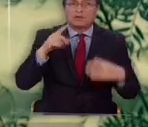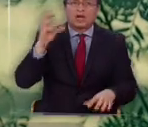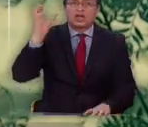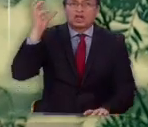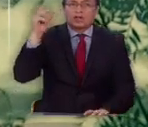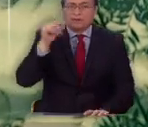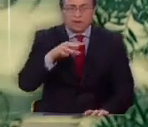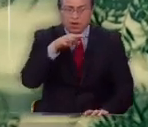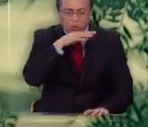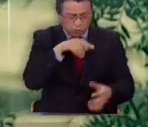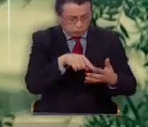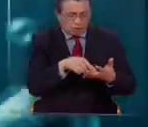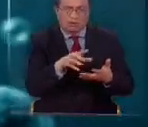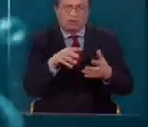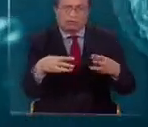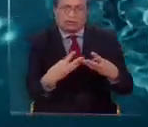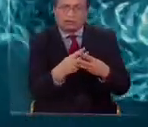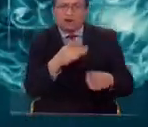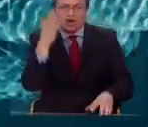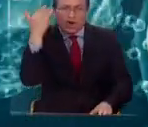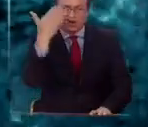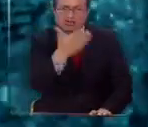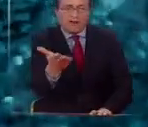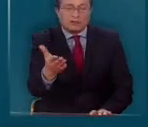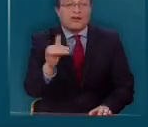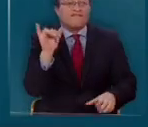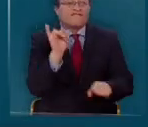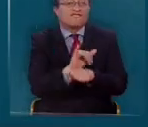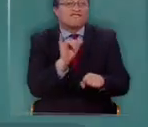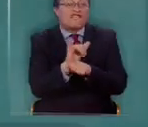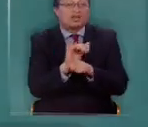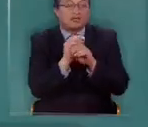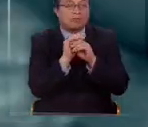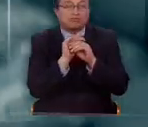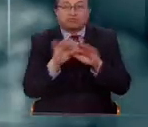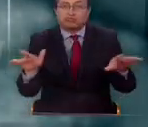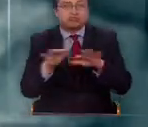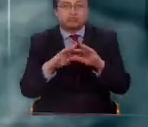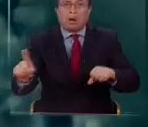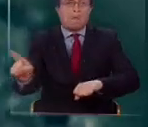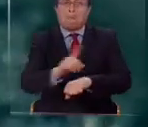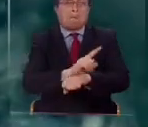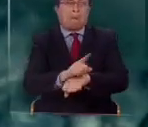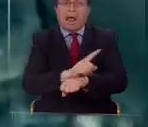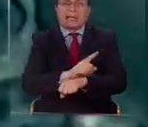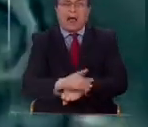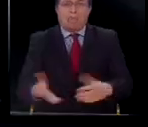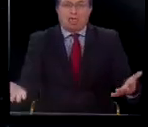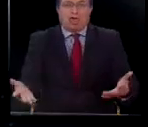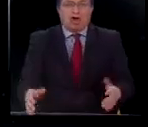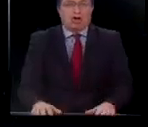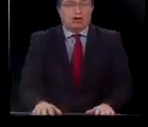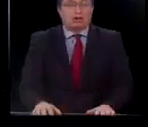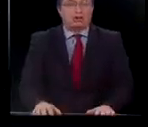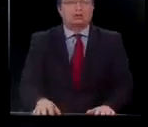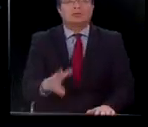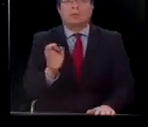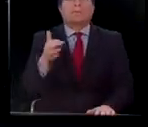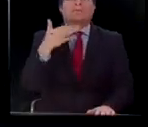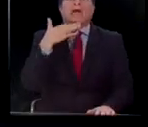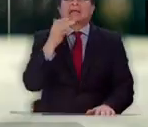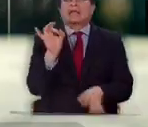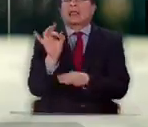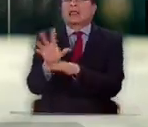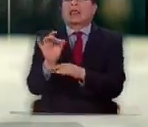sabe darle un buen uso a las redes sociales. La información falsa se propaga más rápido que el COVID-19. ¿Para qué mandan esas